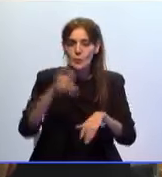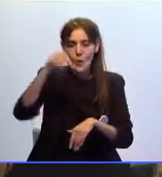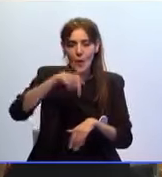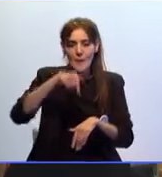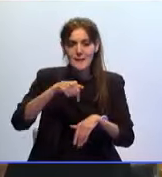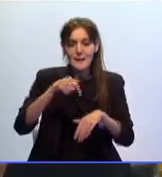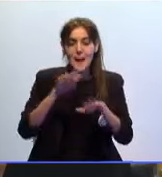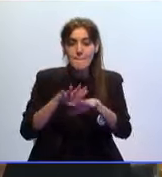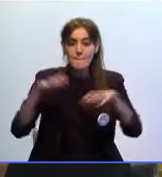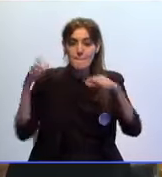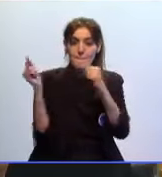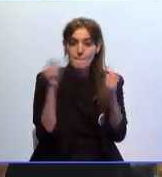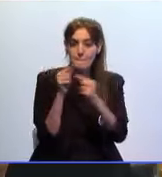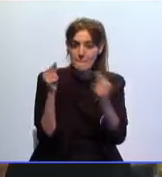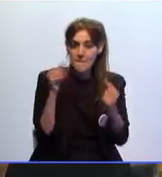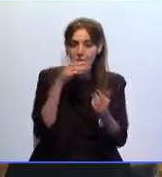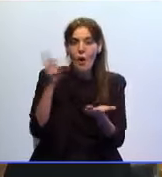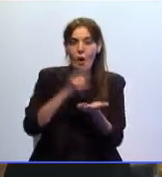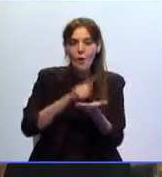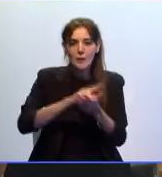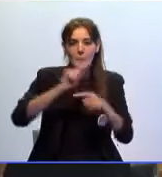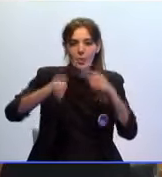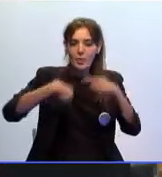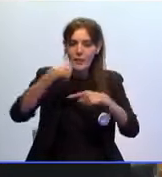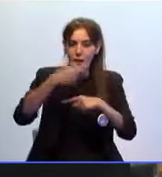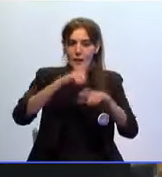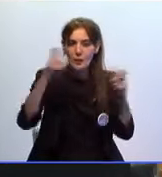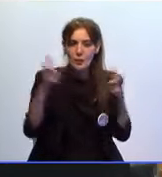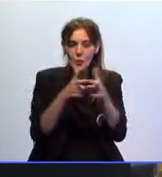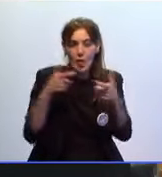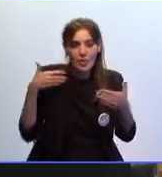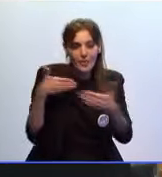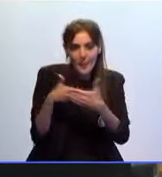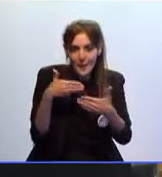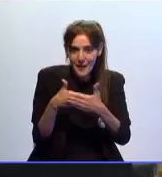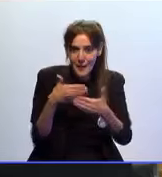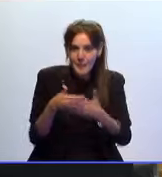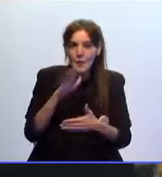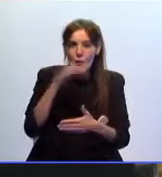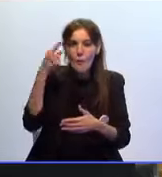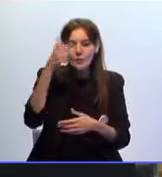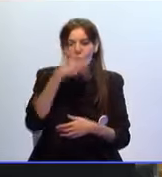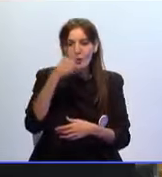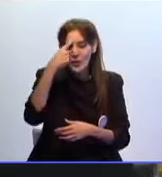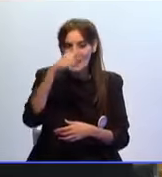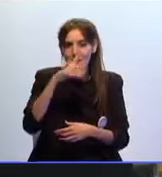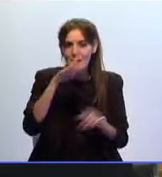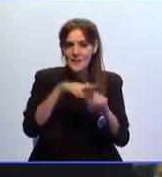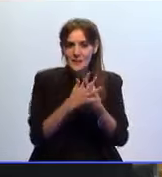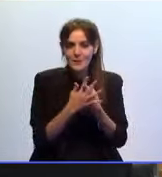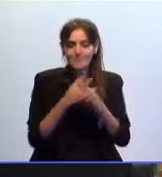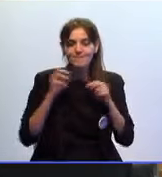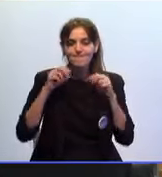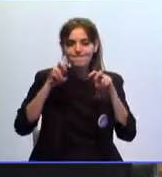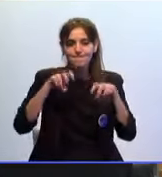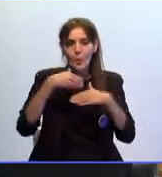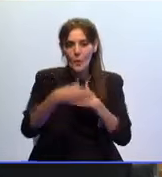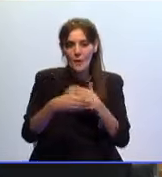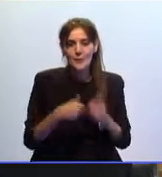sesión plenaria y nos volveremos a reunir en breve para conocer cuándo la reuniramos.